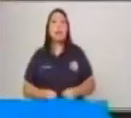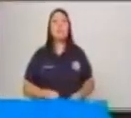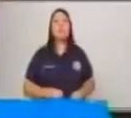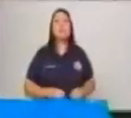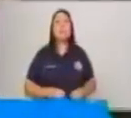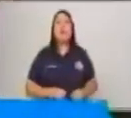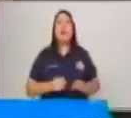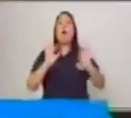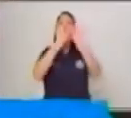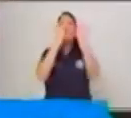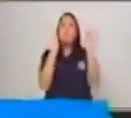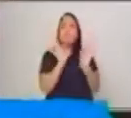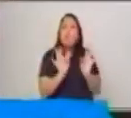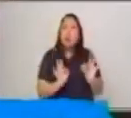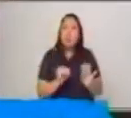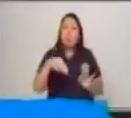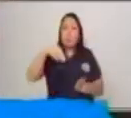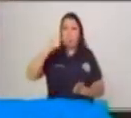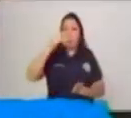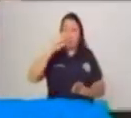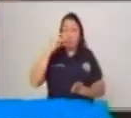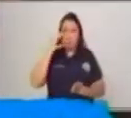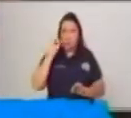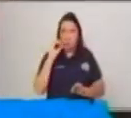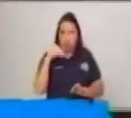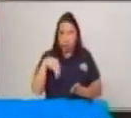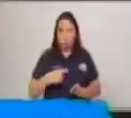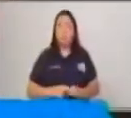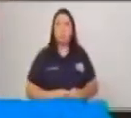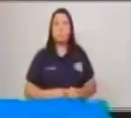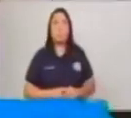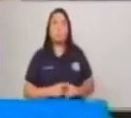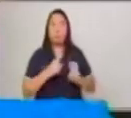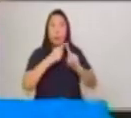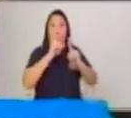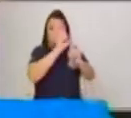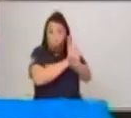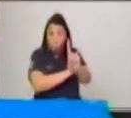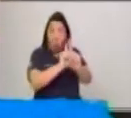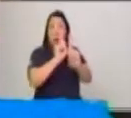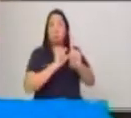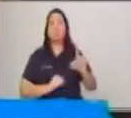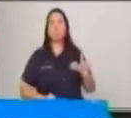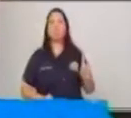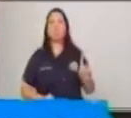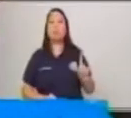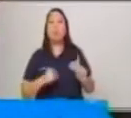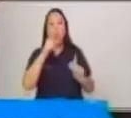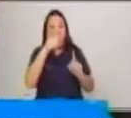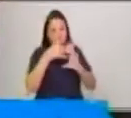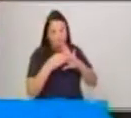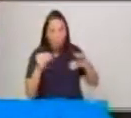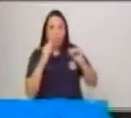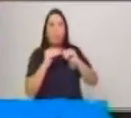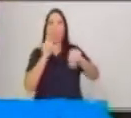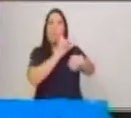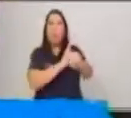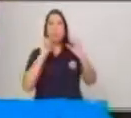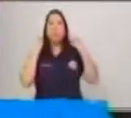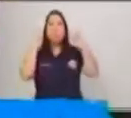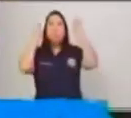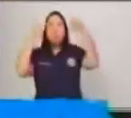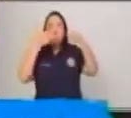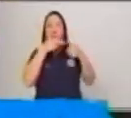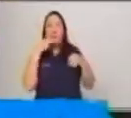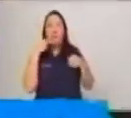que vimos que nos encantaban algunos de esos tipos, ¿verdad? Que eran tipos de narración. El cuento, que algunos me contaron que era la capelucita roja,